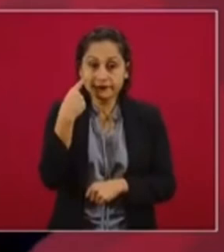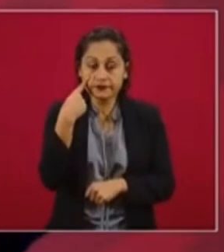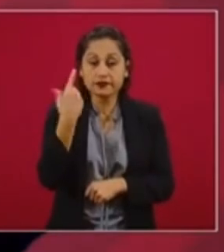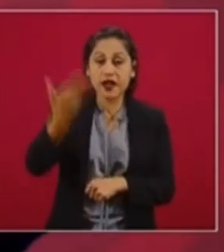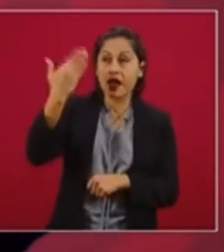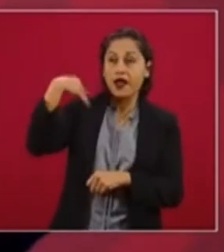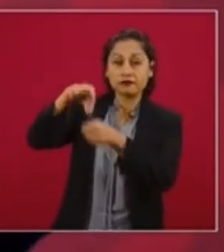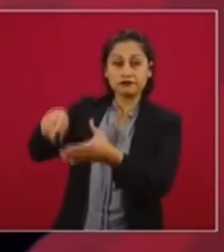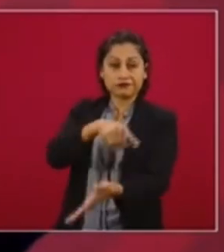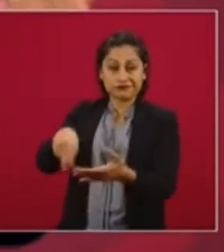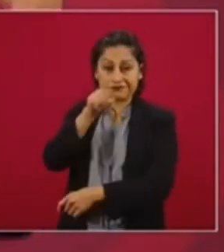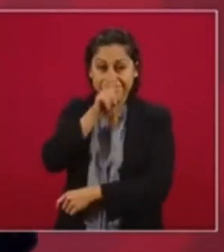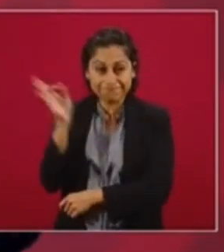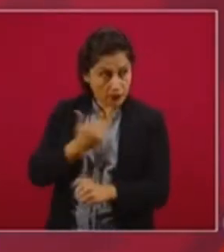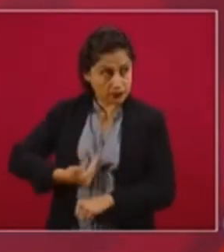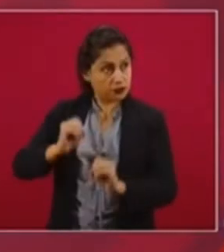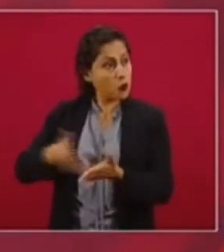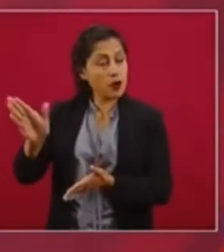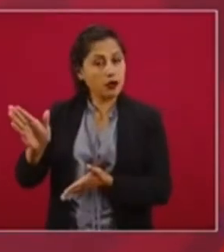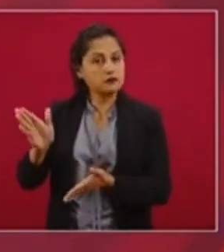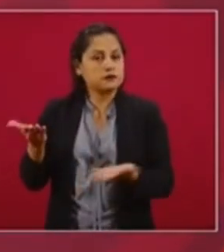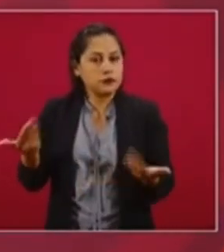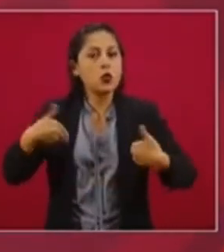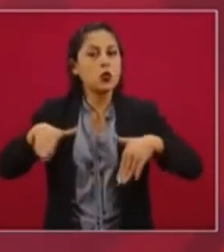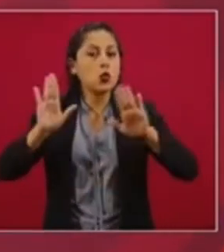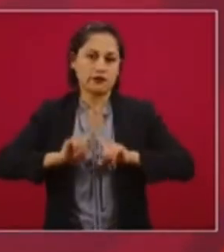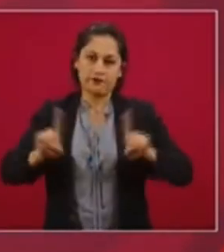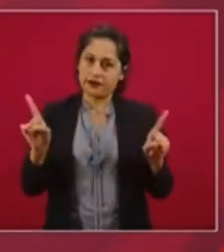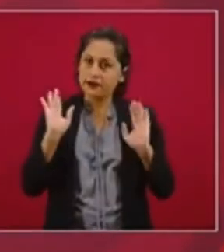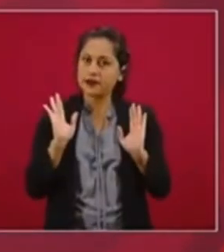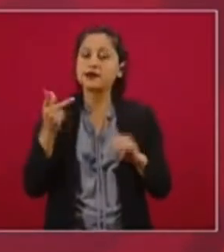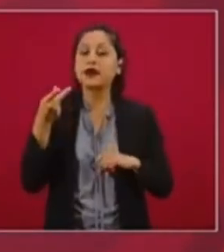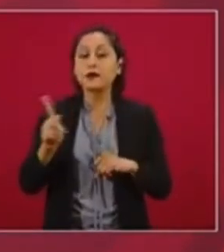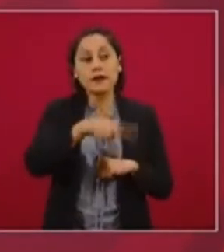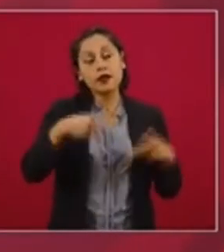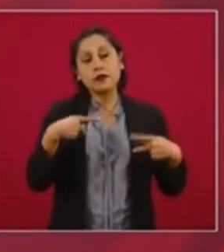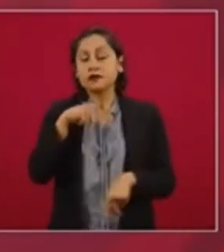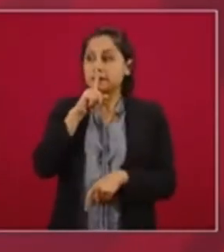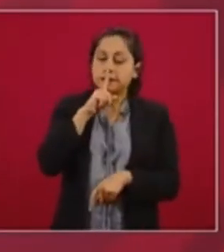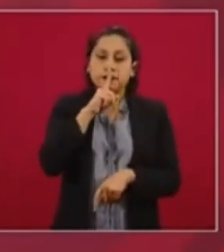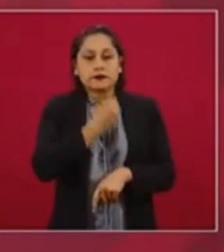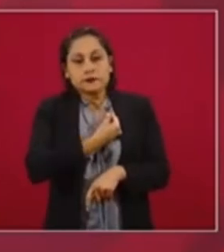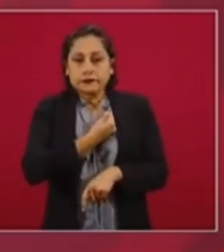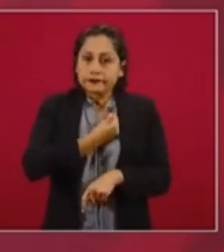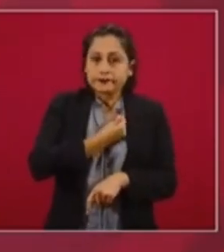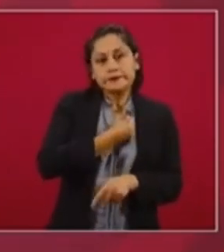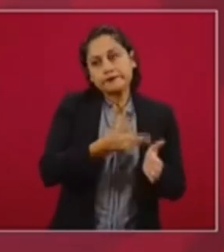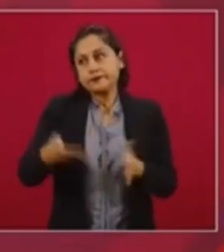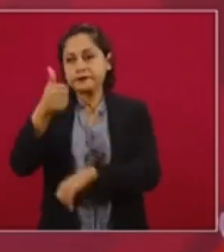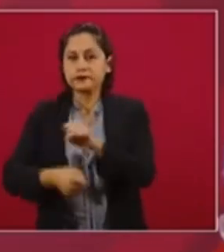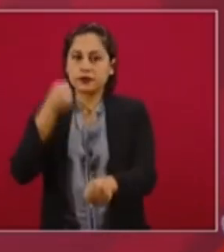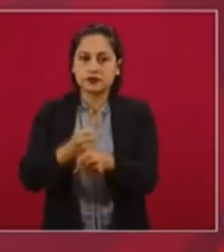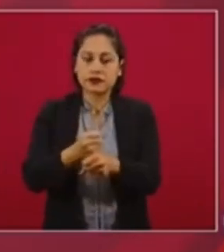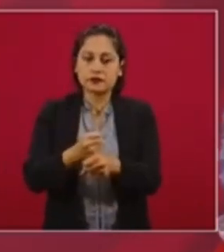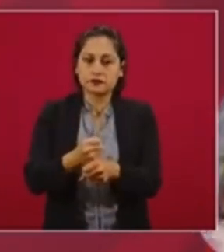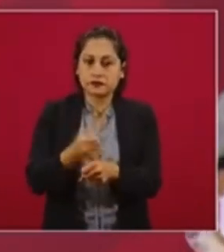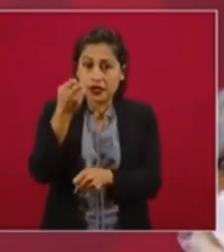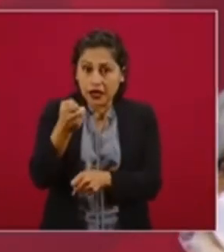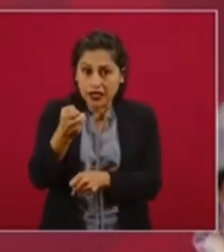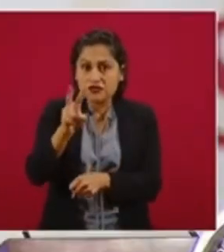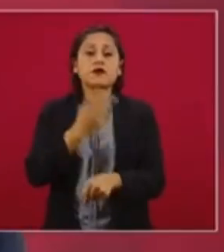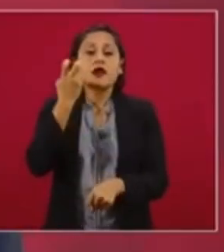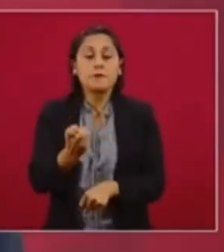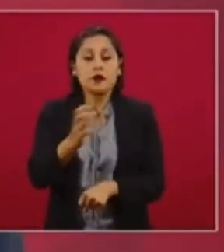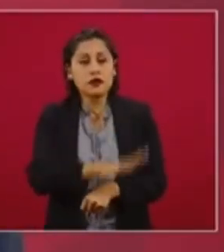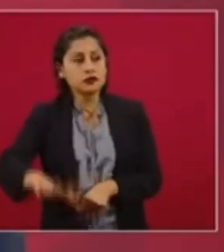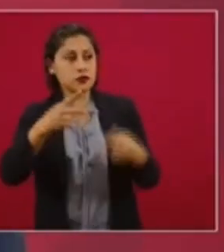hubiese habido fragos electorales no que se tuvo que aguantar hasta el final y se deteriora mucho la situación de